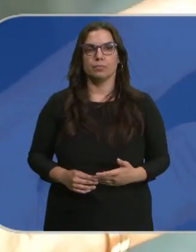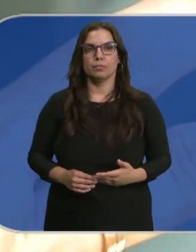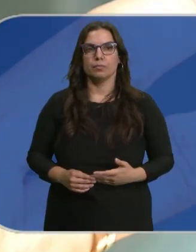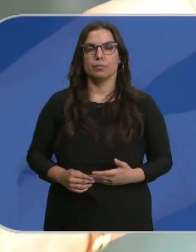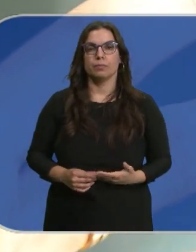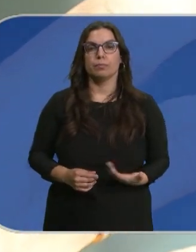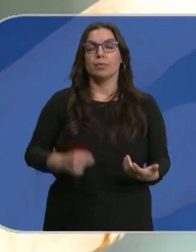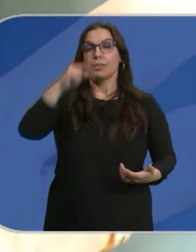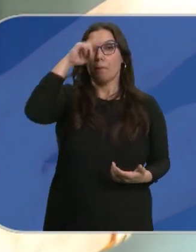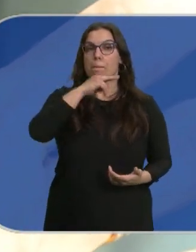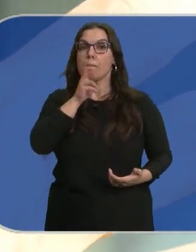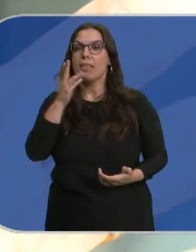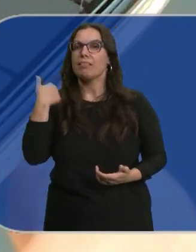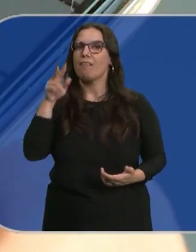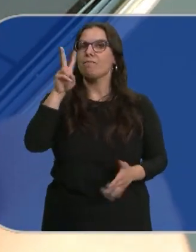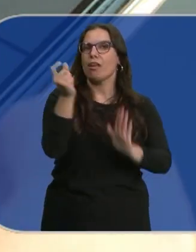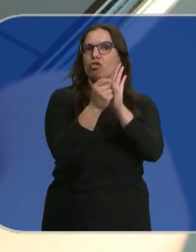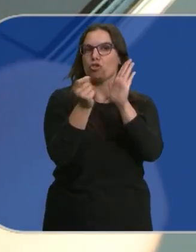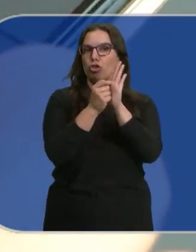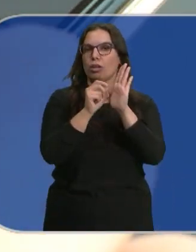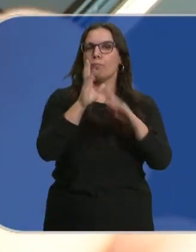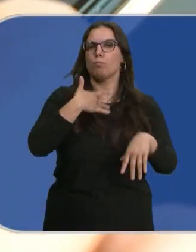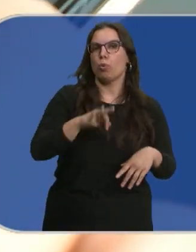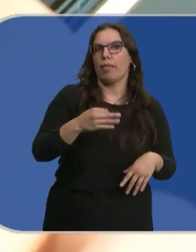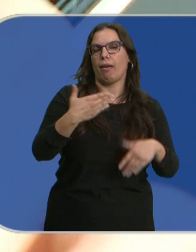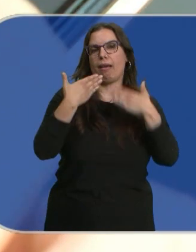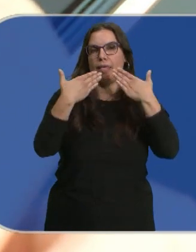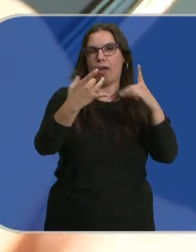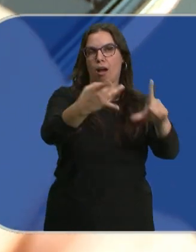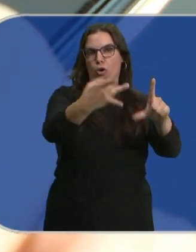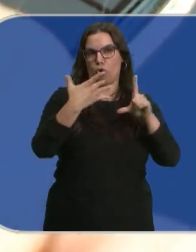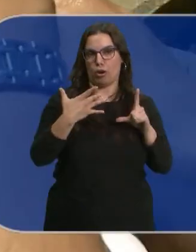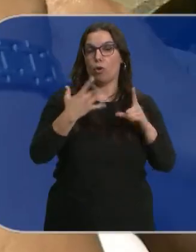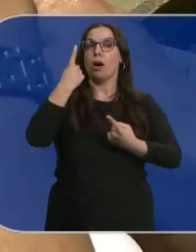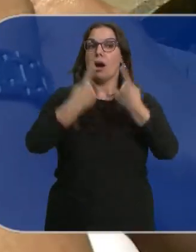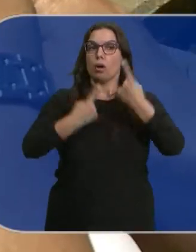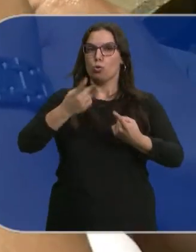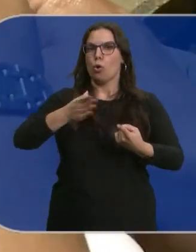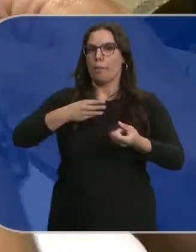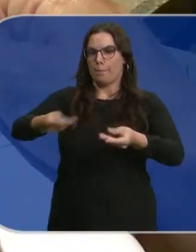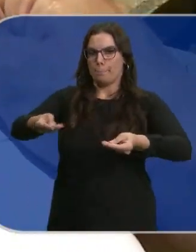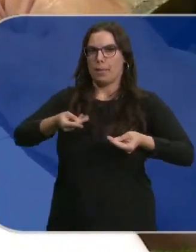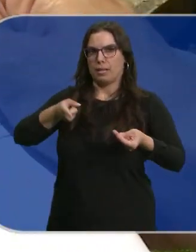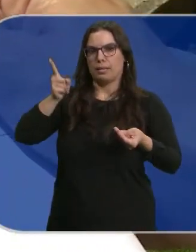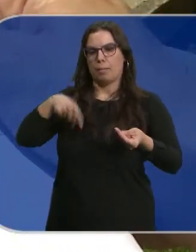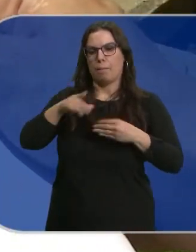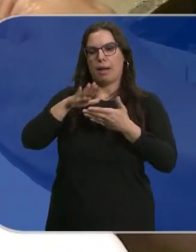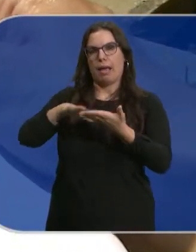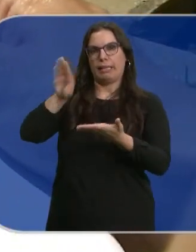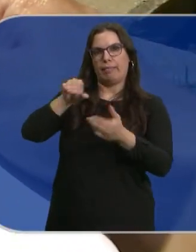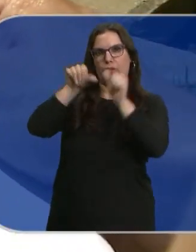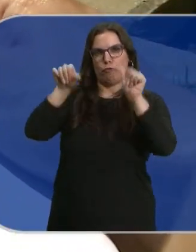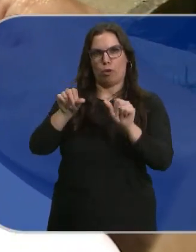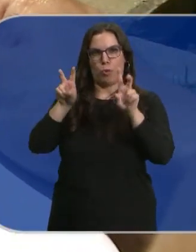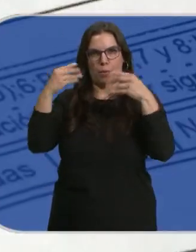Los padres ya pueden acceder a las calificaciones de sus hijos a través del correo electrónico. Incluso algunos las tienen en papel para poder entender el